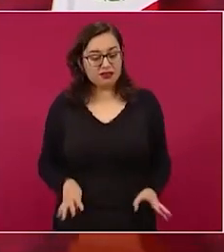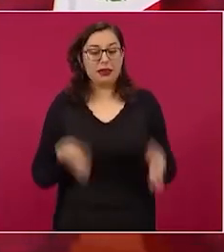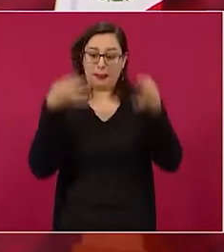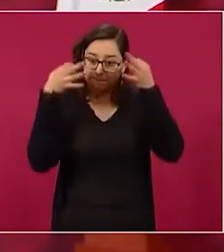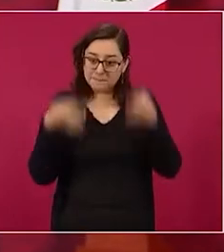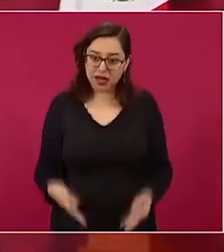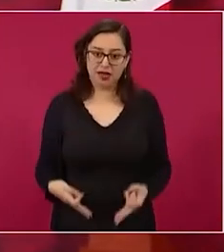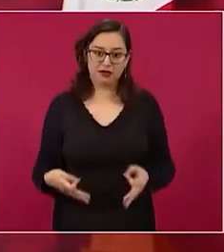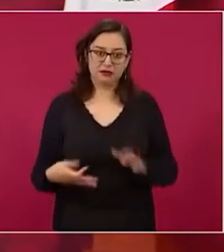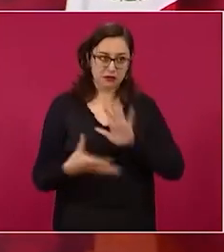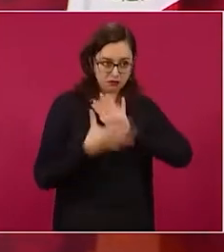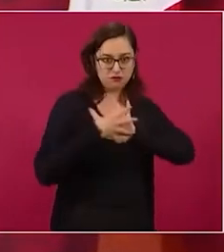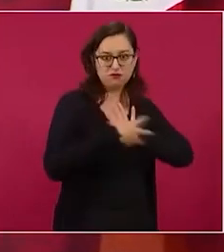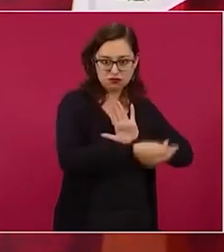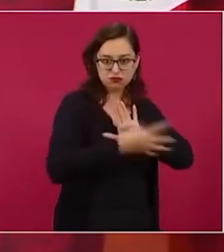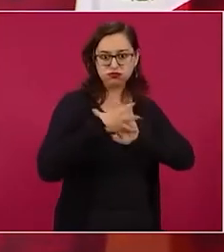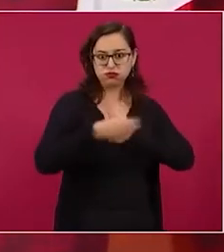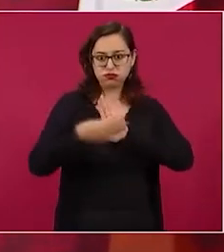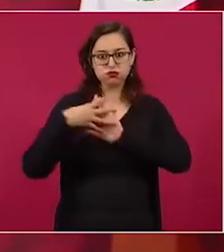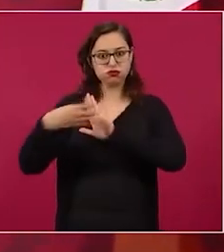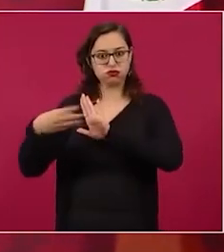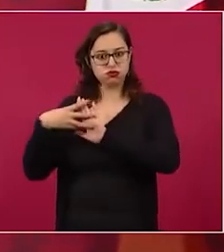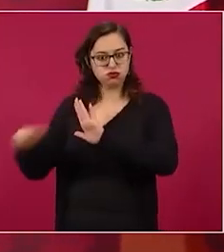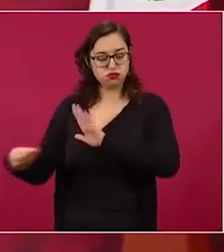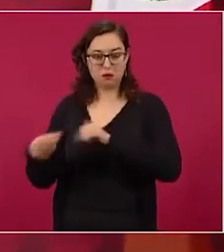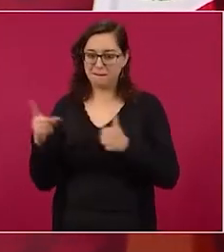y sobre todo arriba,